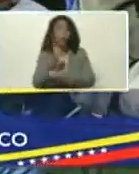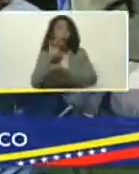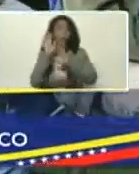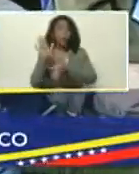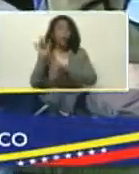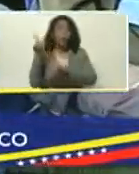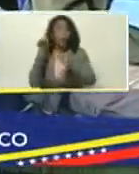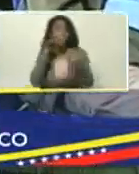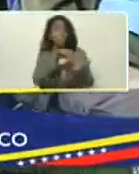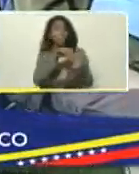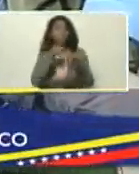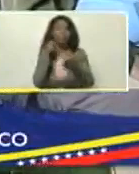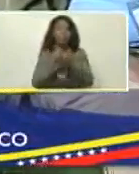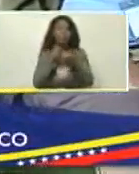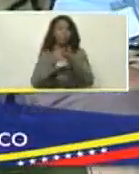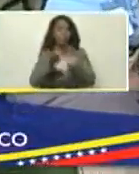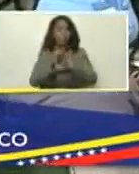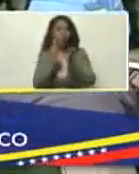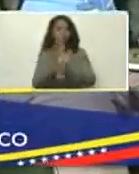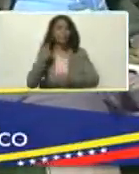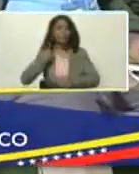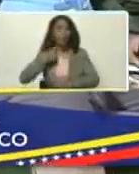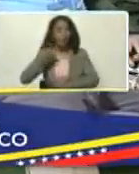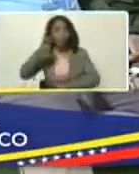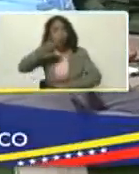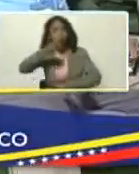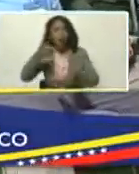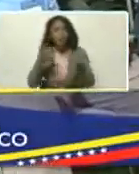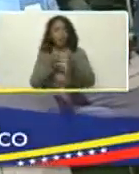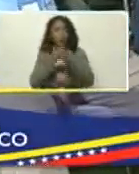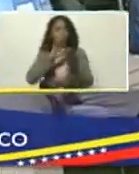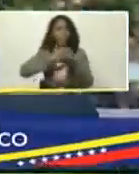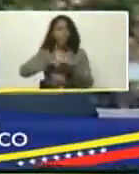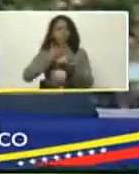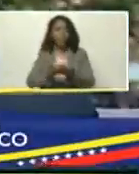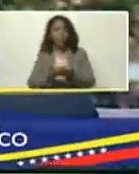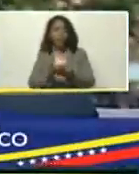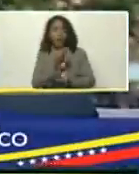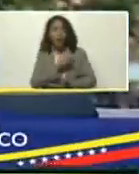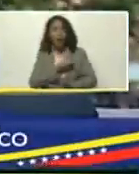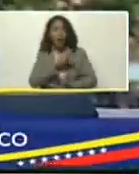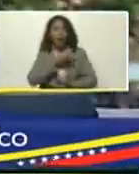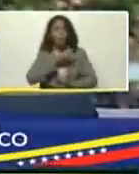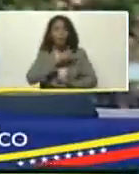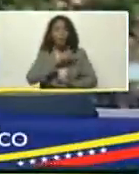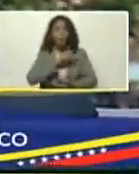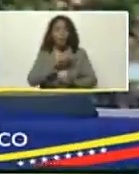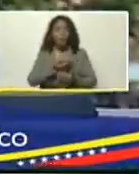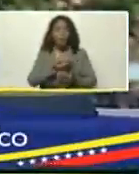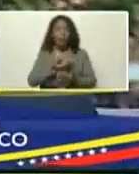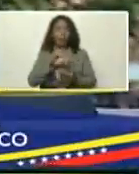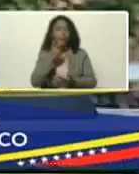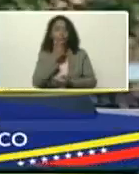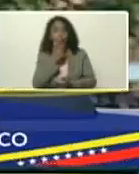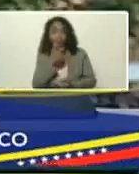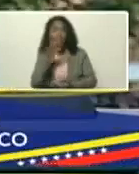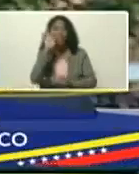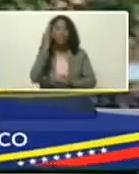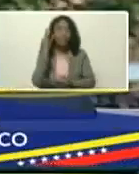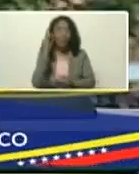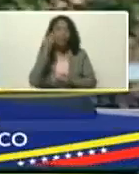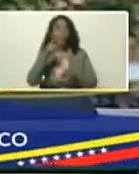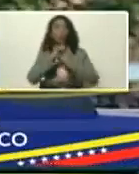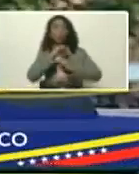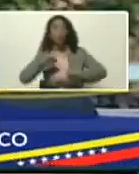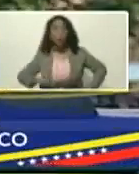esta batalla, mundial, tienen que buscar, entonces, equipos, que la traduzcan, al inglés, francés, portugués, ruso,